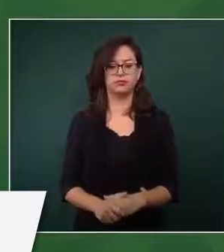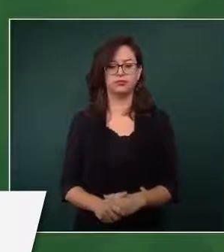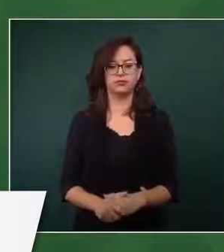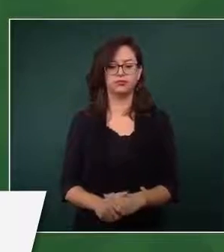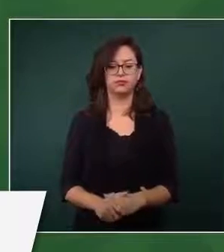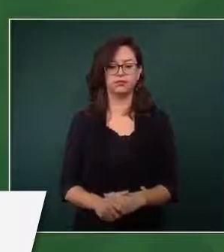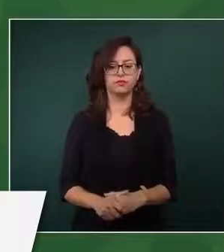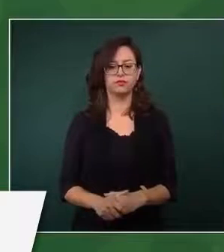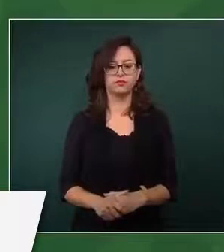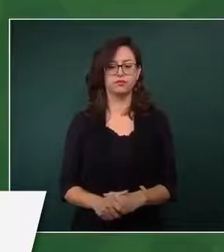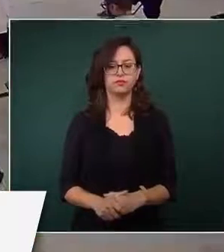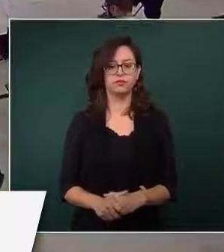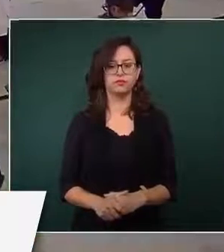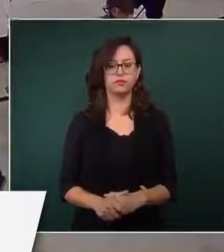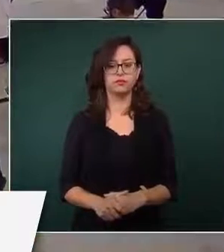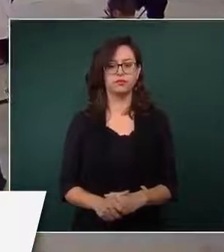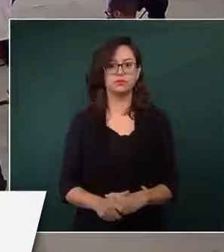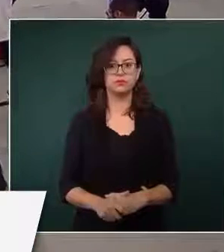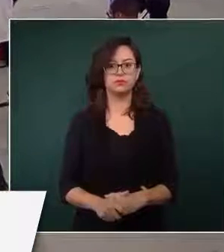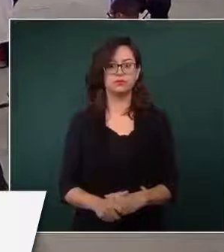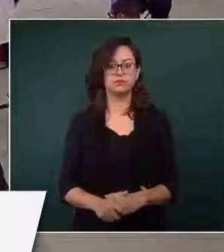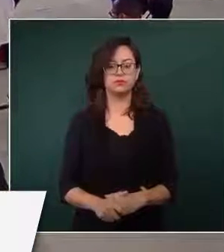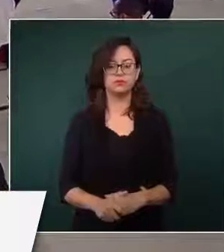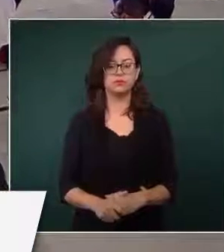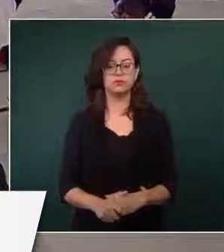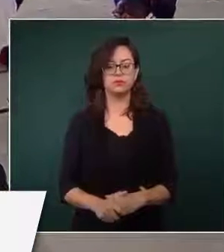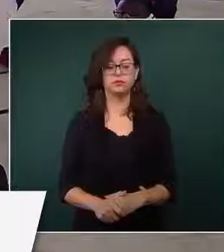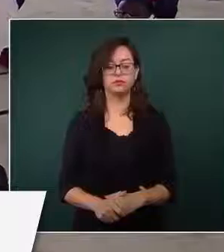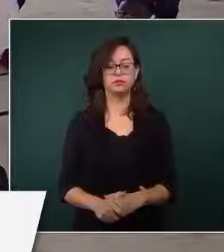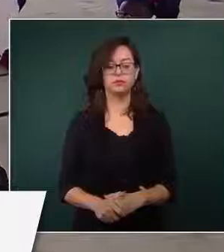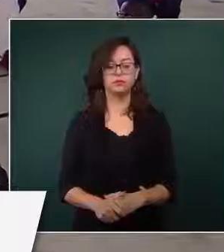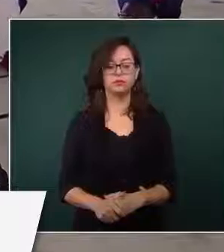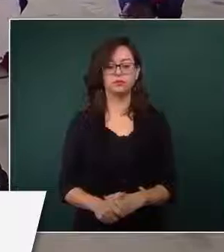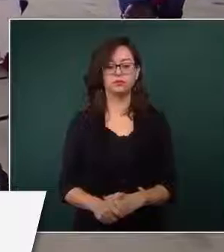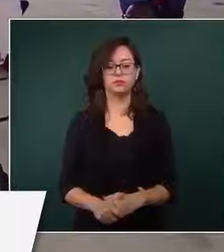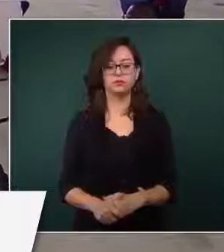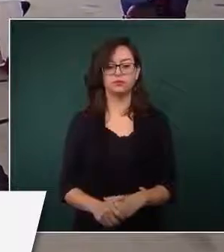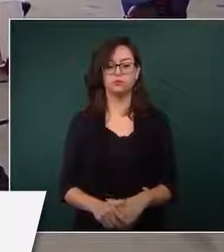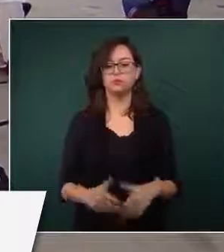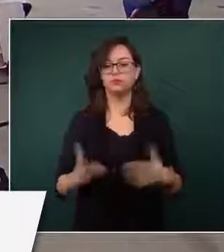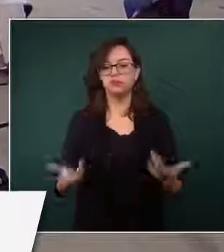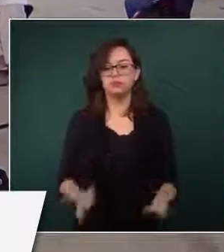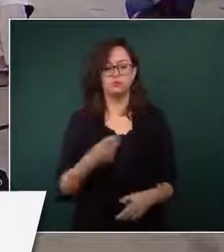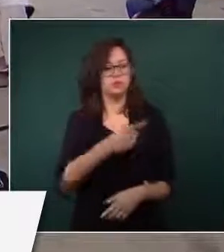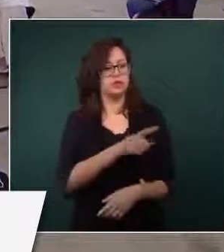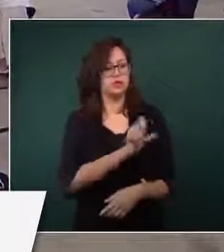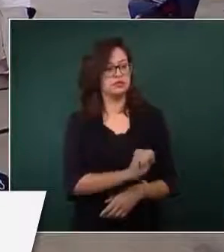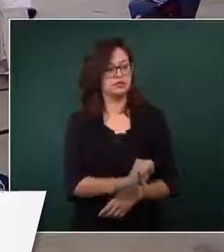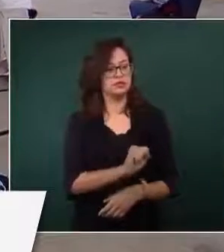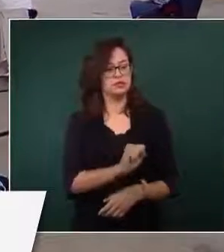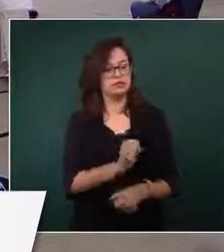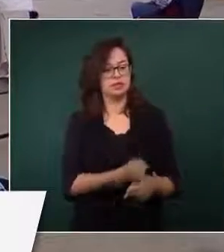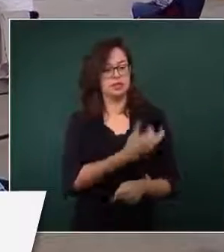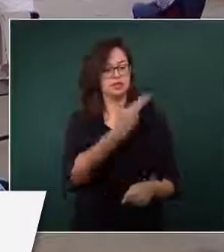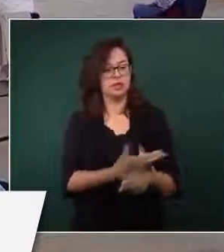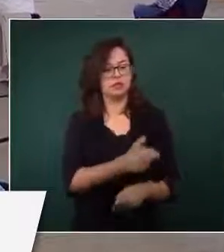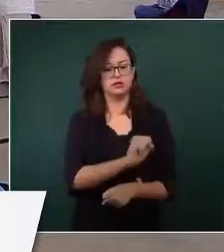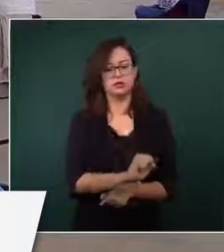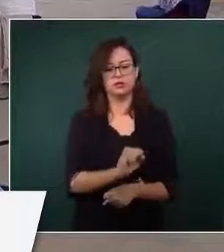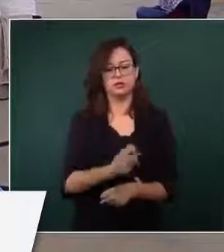Yo recuerdo que nunca ha fallado el secretario de Seguridad Pública, nunca ha fallado